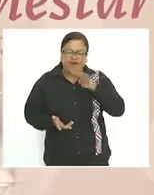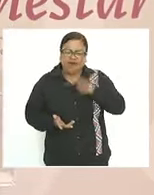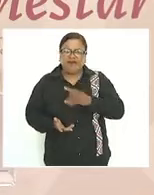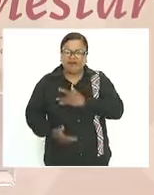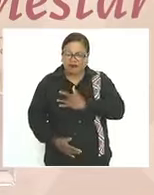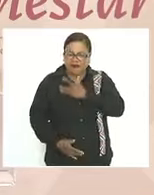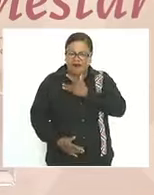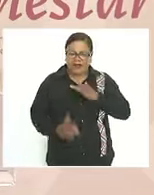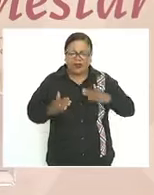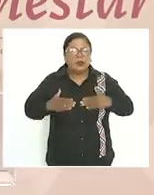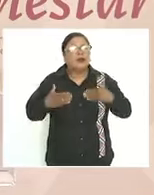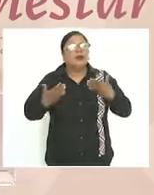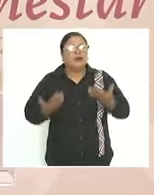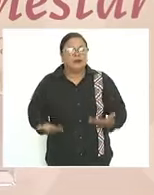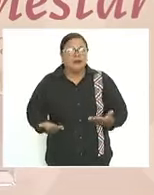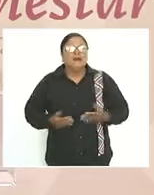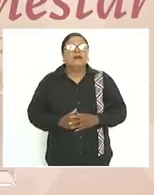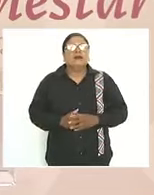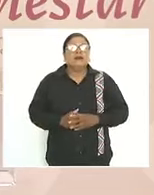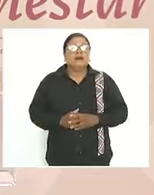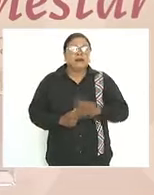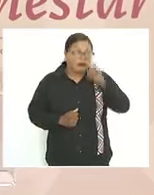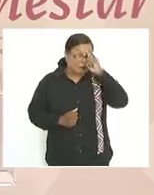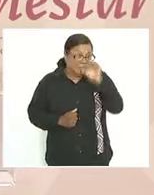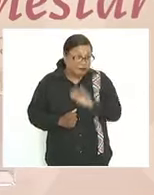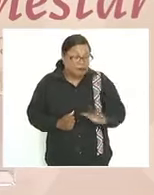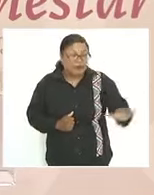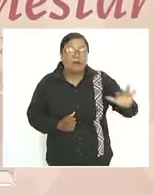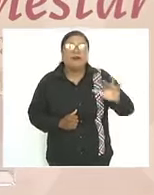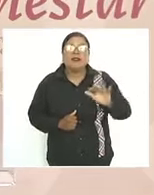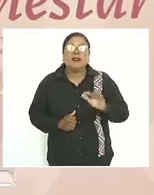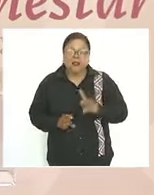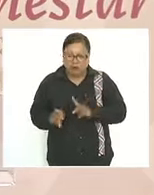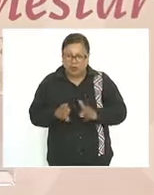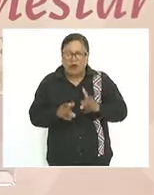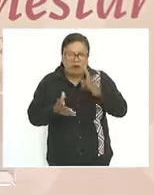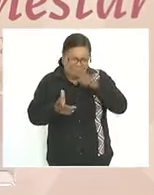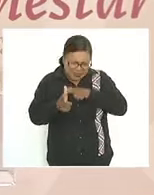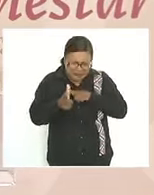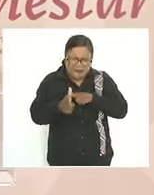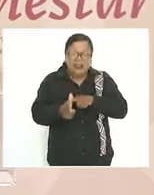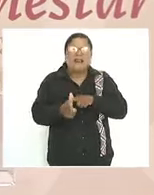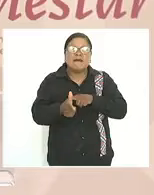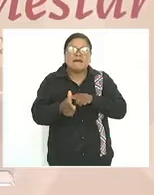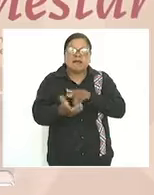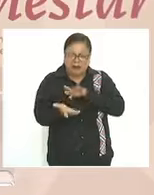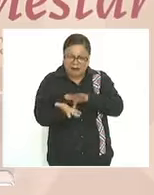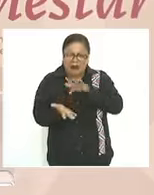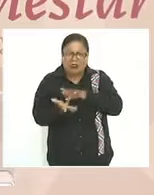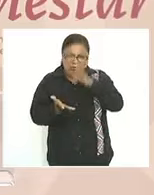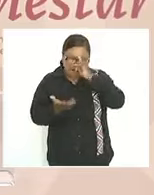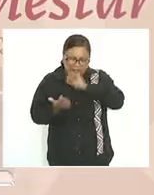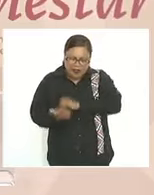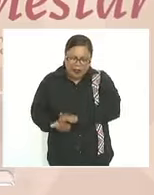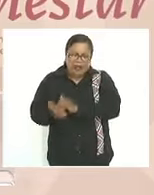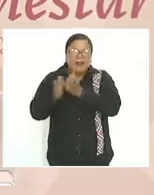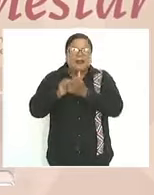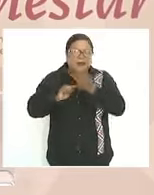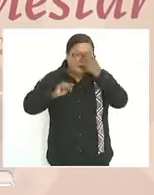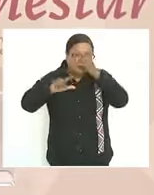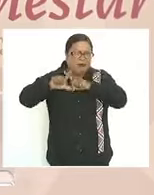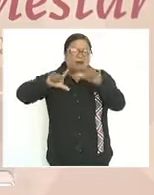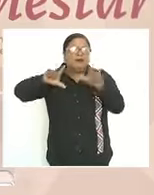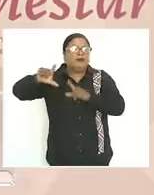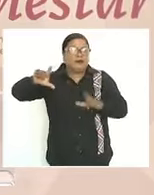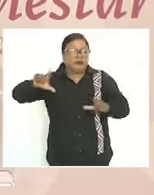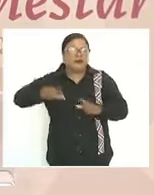de que el pueblo va a seguir apoyando la transformación del país y